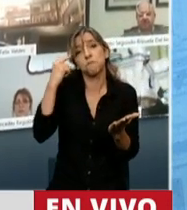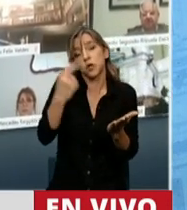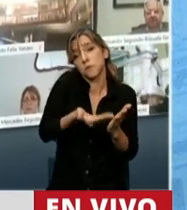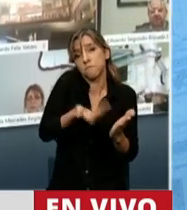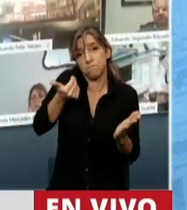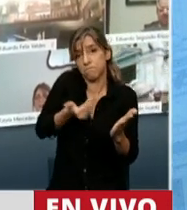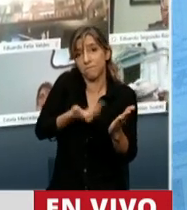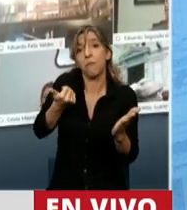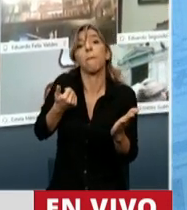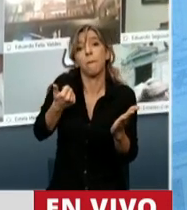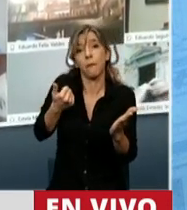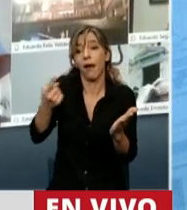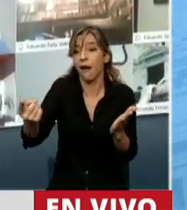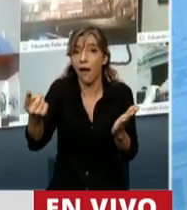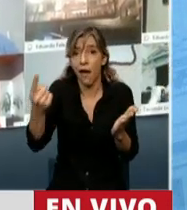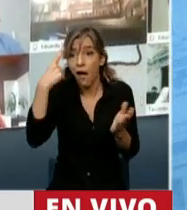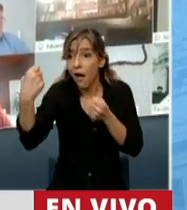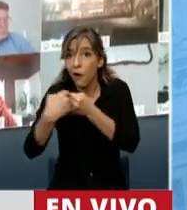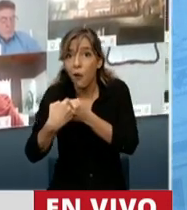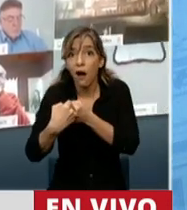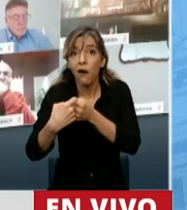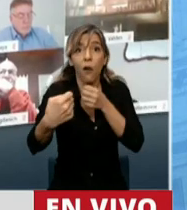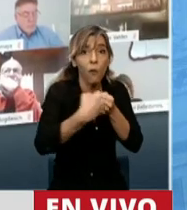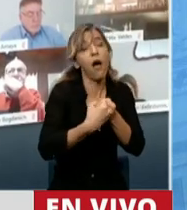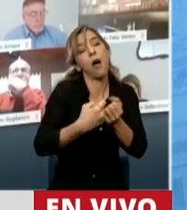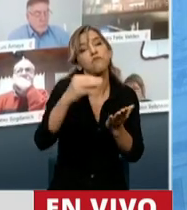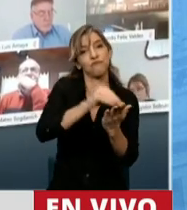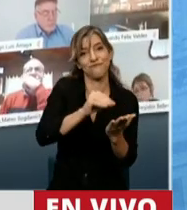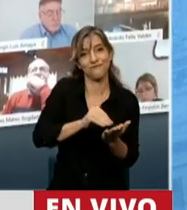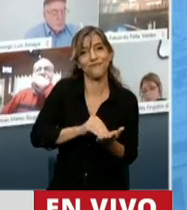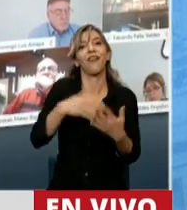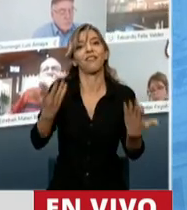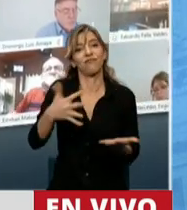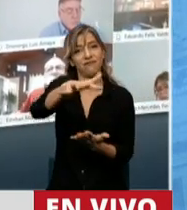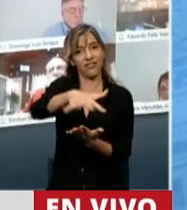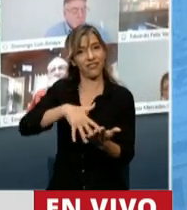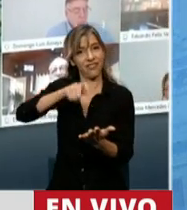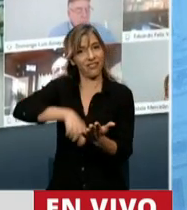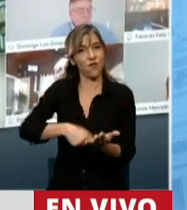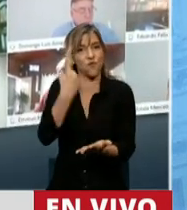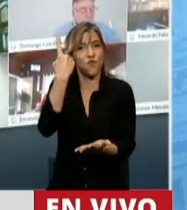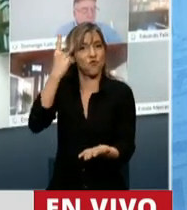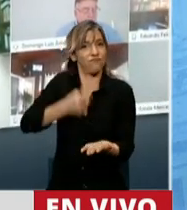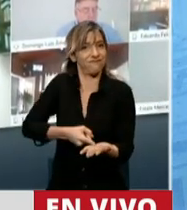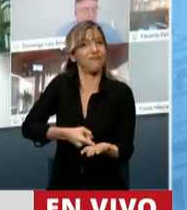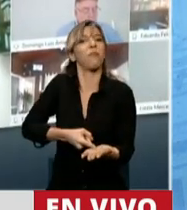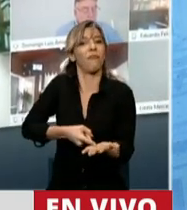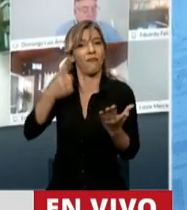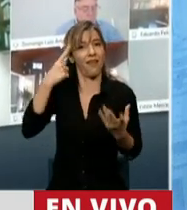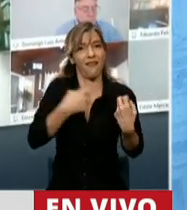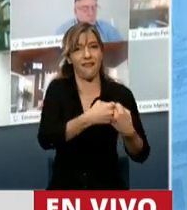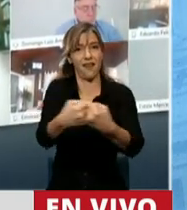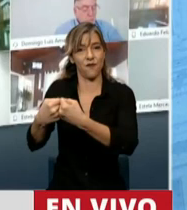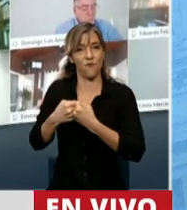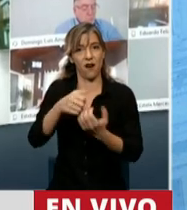original para trabajar en un dictamen unificado, el posible, que prevé un marco mínimo y